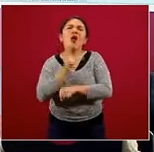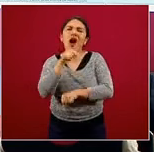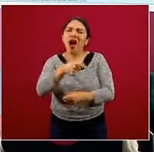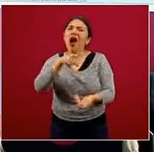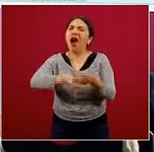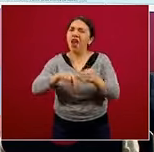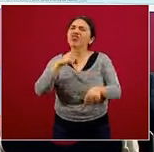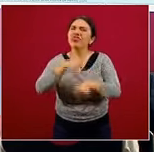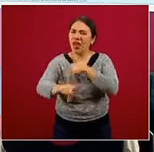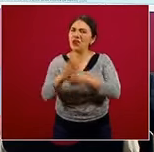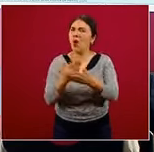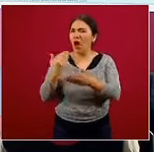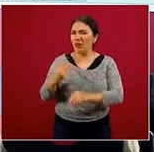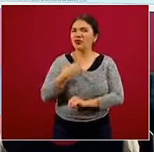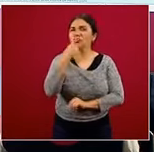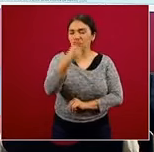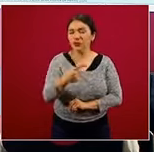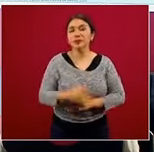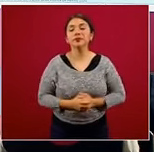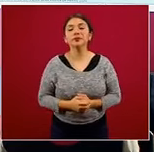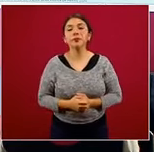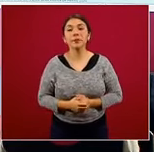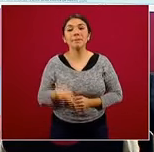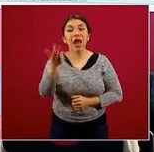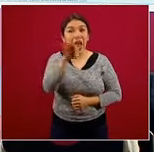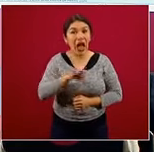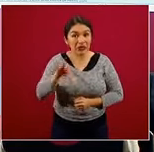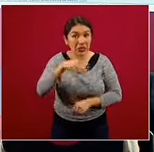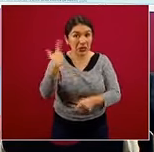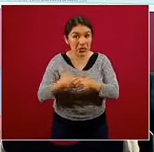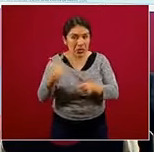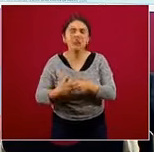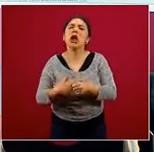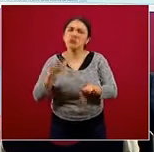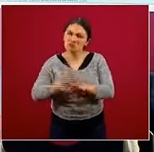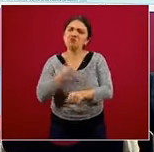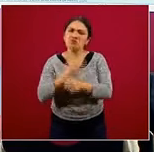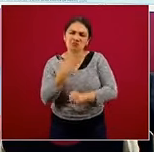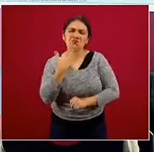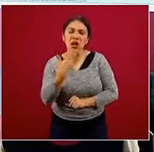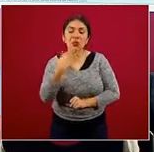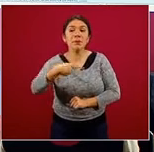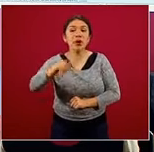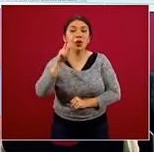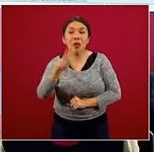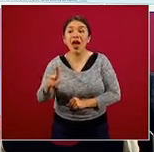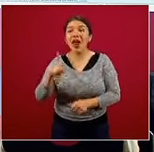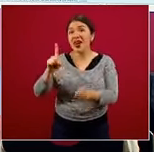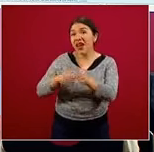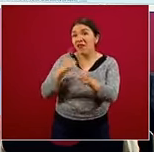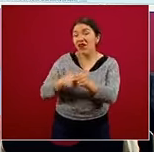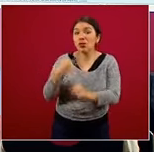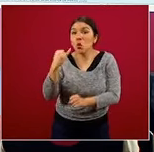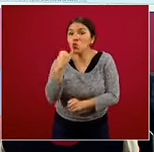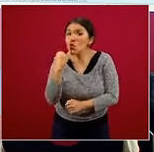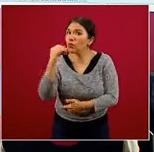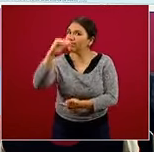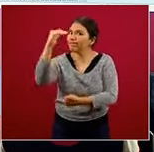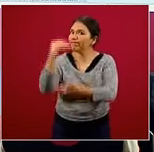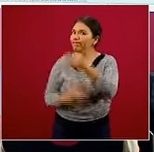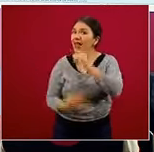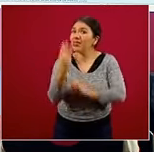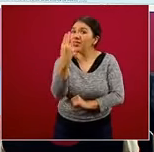yo ya mencioné que causan. Aceites y grasas, más o menos bien, pero vean bebidas azucaradas bajar sólo